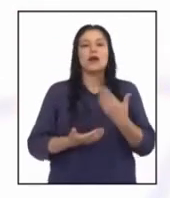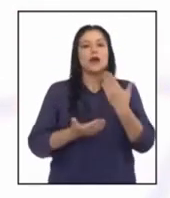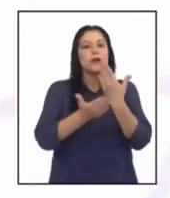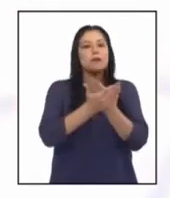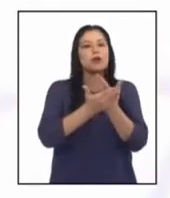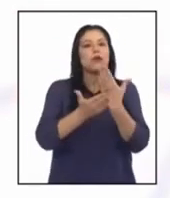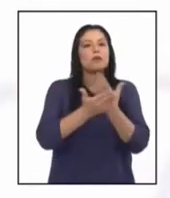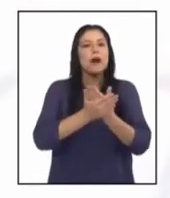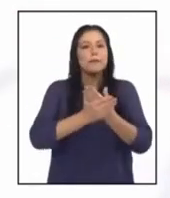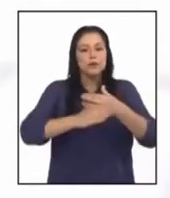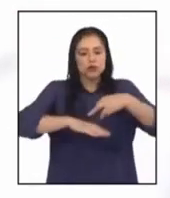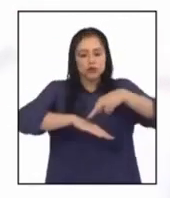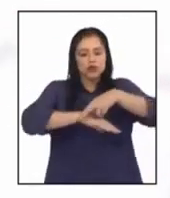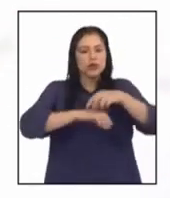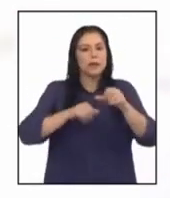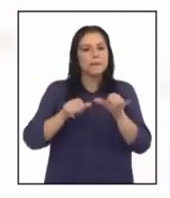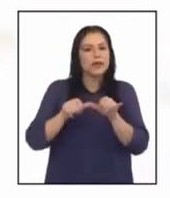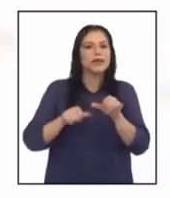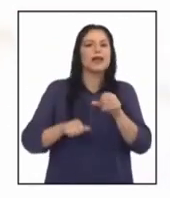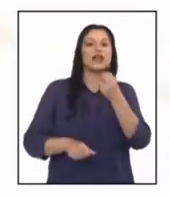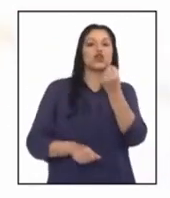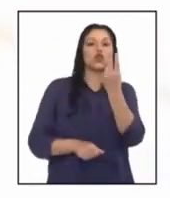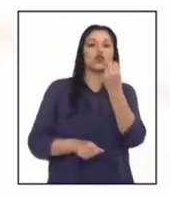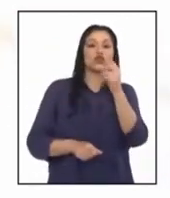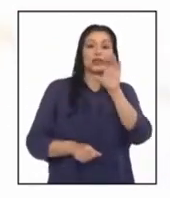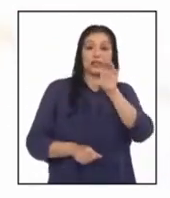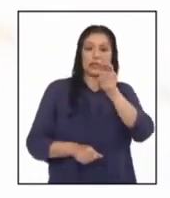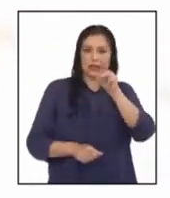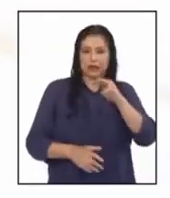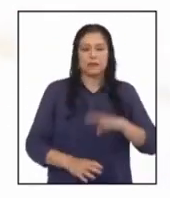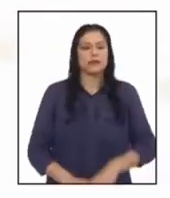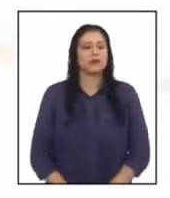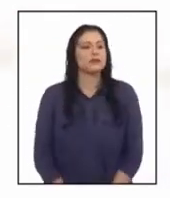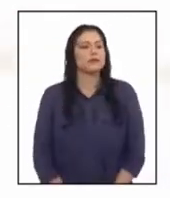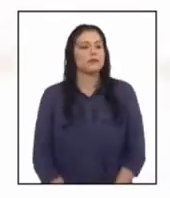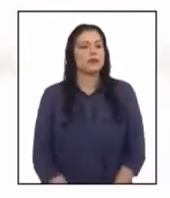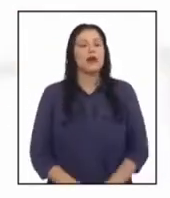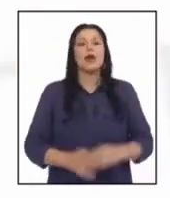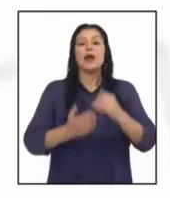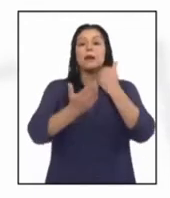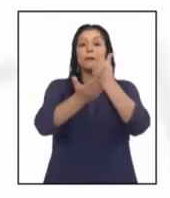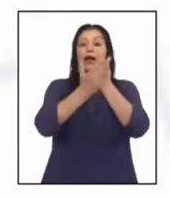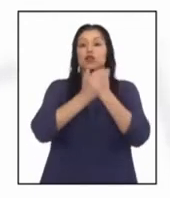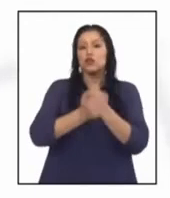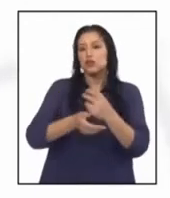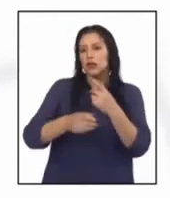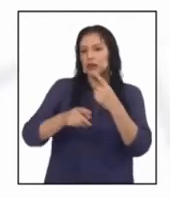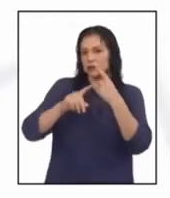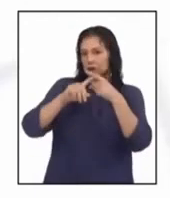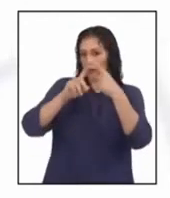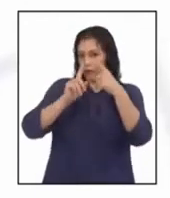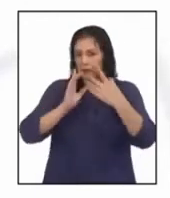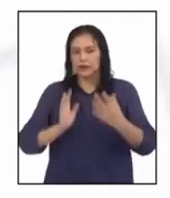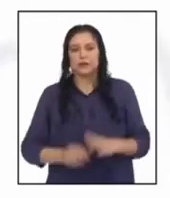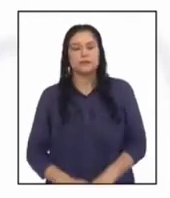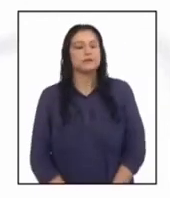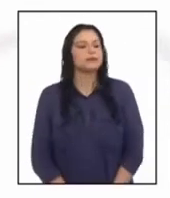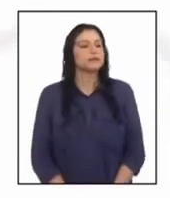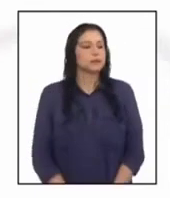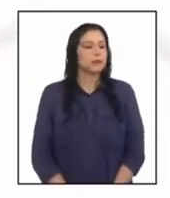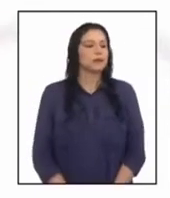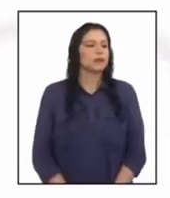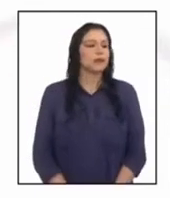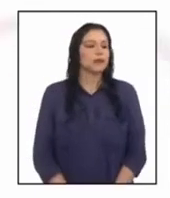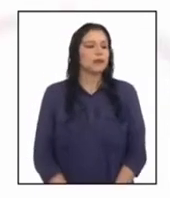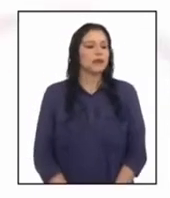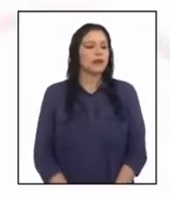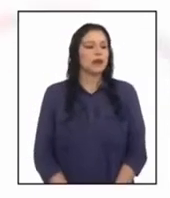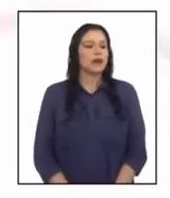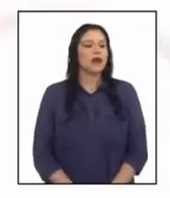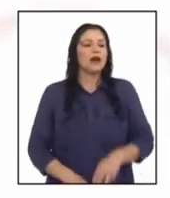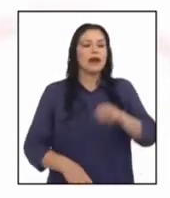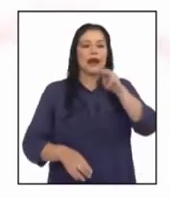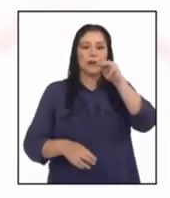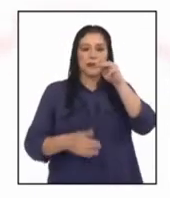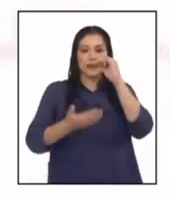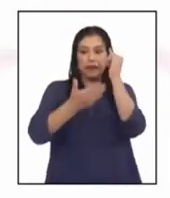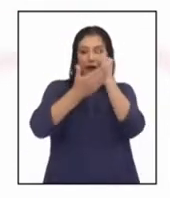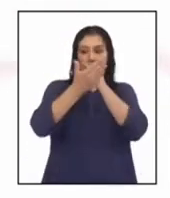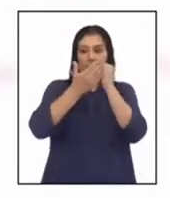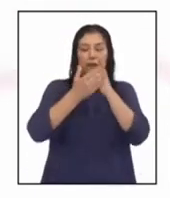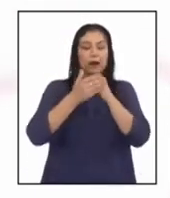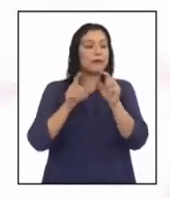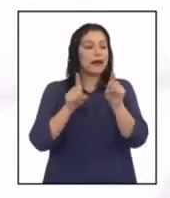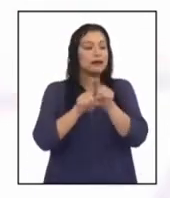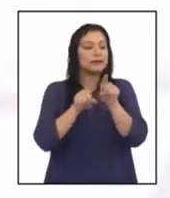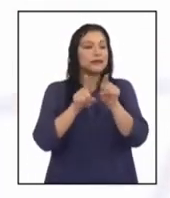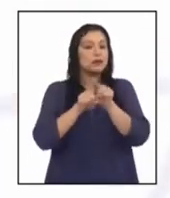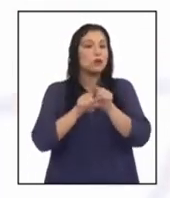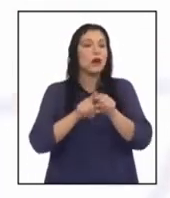Constatamos que mide 12 centímetros. Junior, ¿me ayudas con la operación? Sí, profesora. La medida en el mapa es a